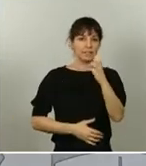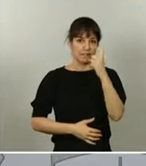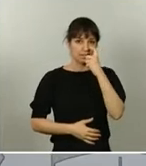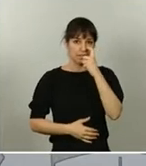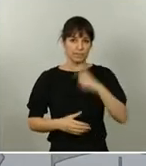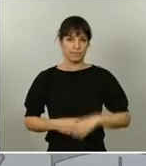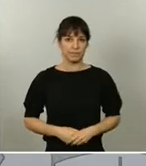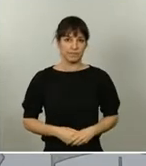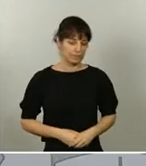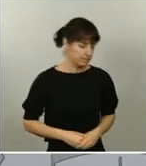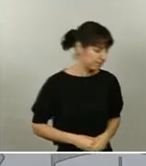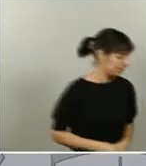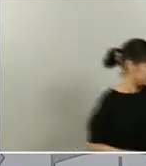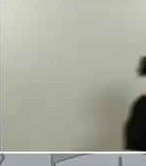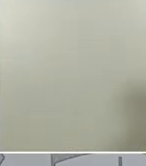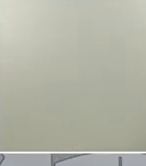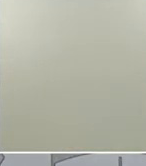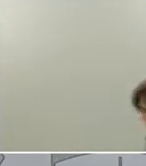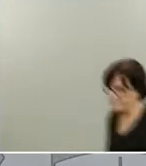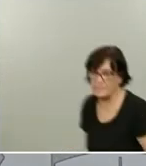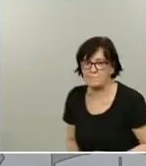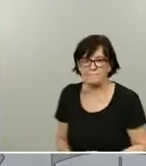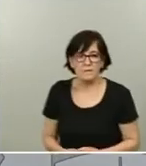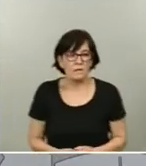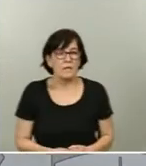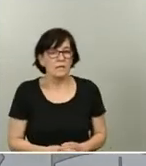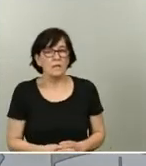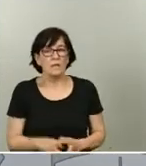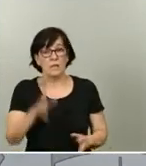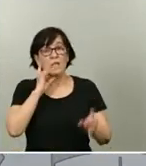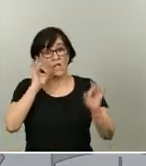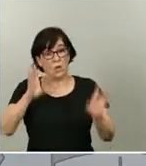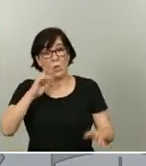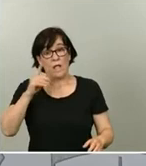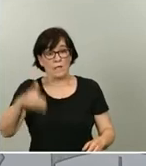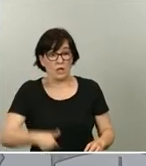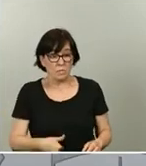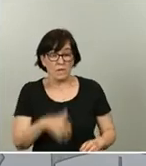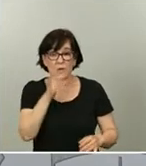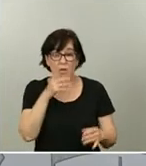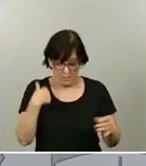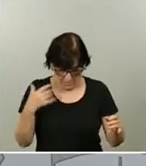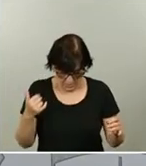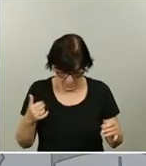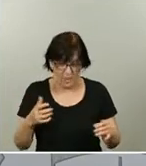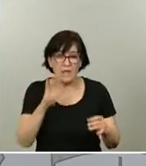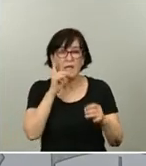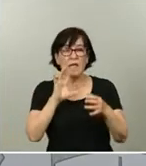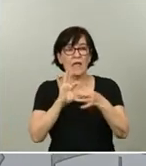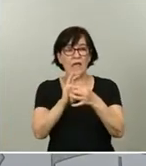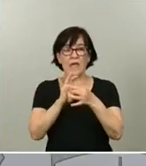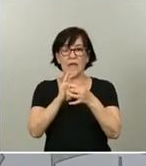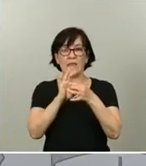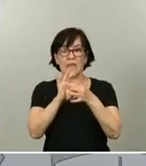y como nos han solicitado. Ahora bien, dada la estrecha relación que tenemos con nuestro querido amigo y vecino